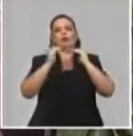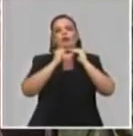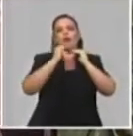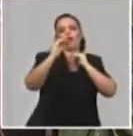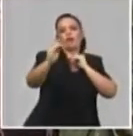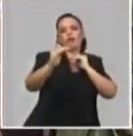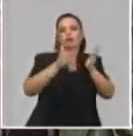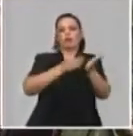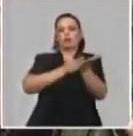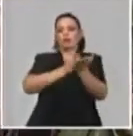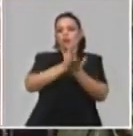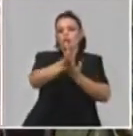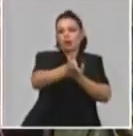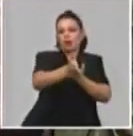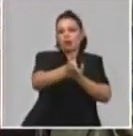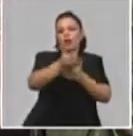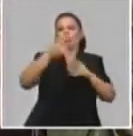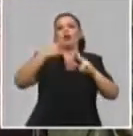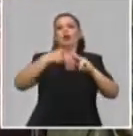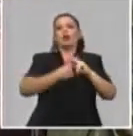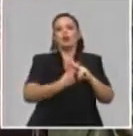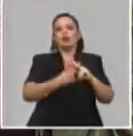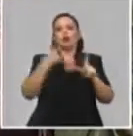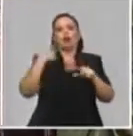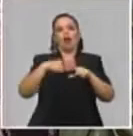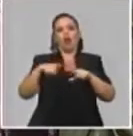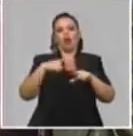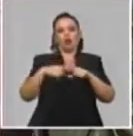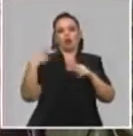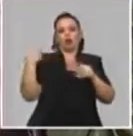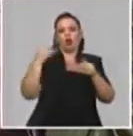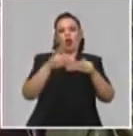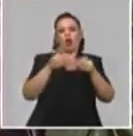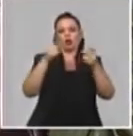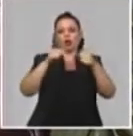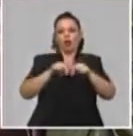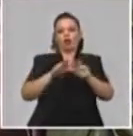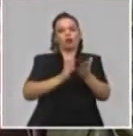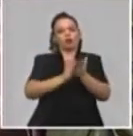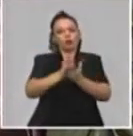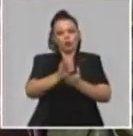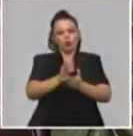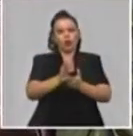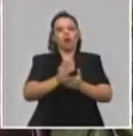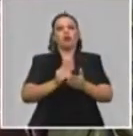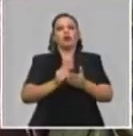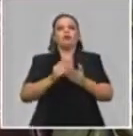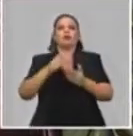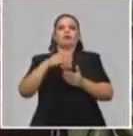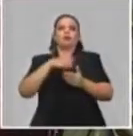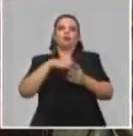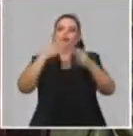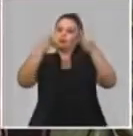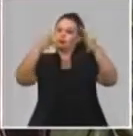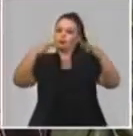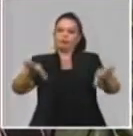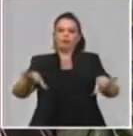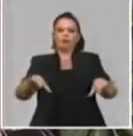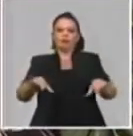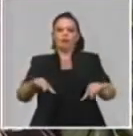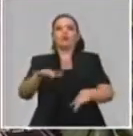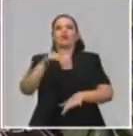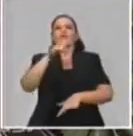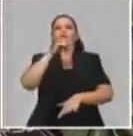mantenga estable y que lo que tenemos en marcha hoy, por supuesto, opere con una normalidad. Las facilidades